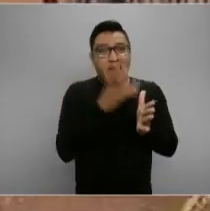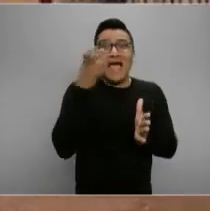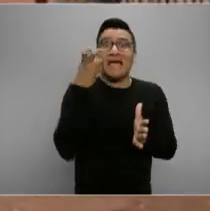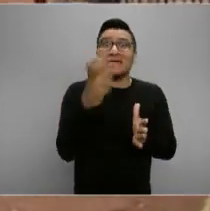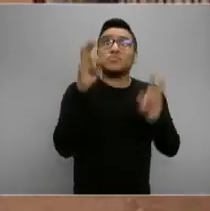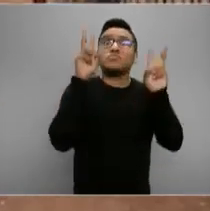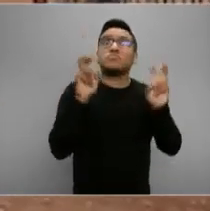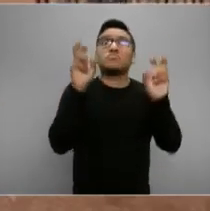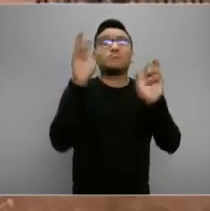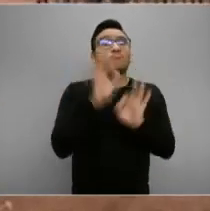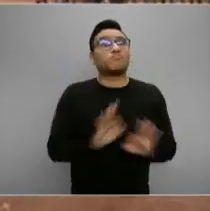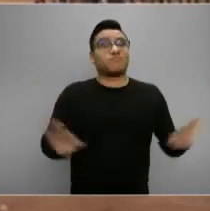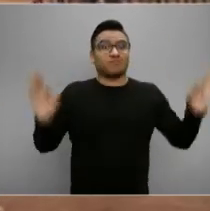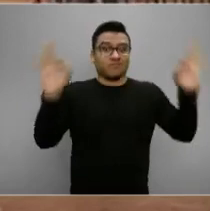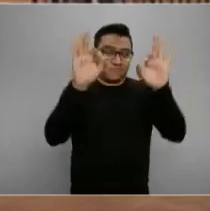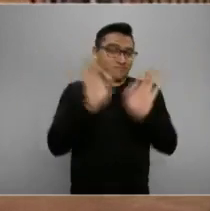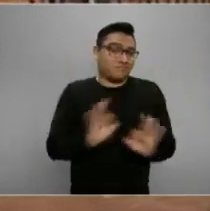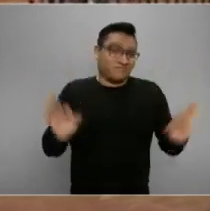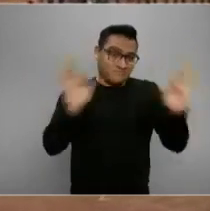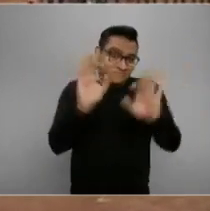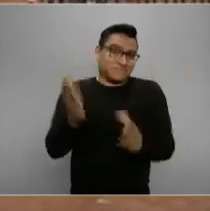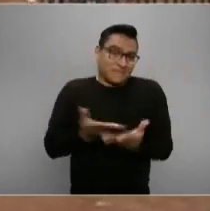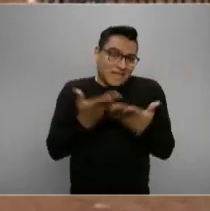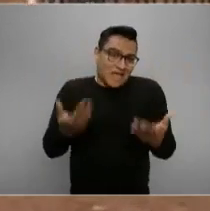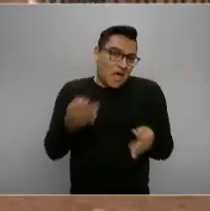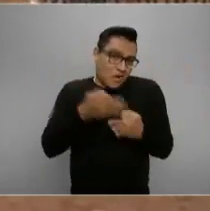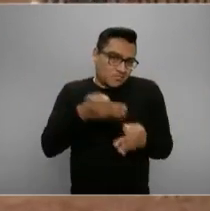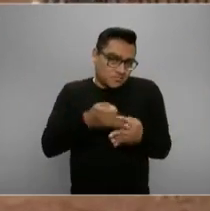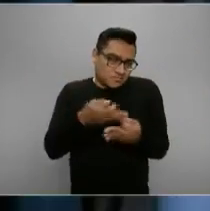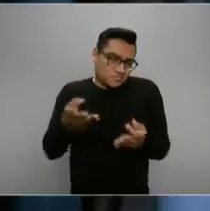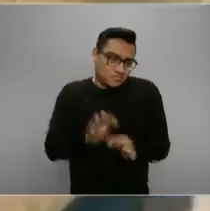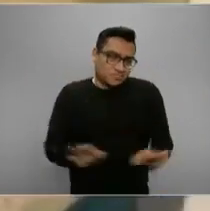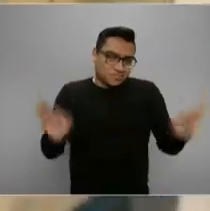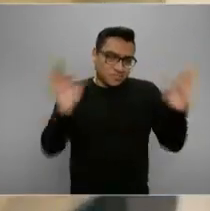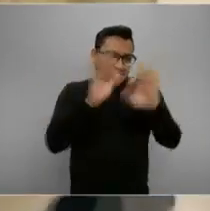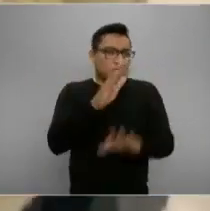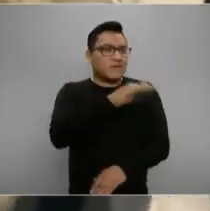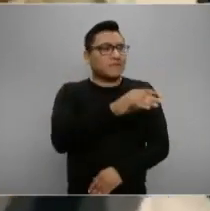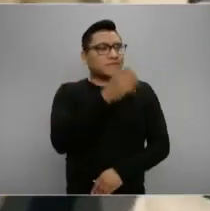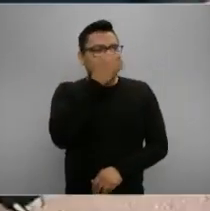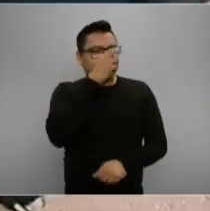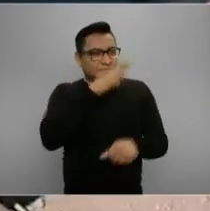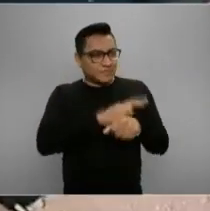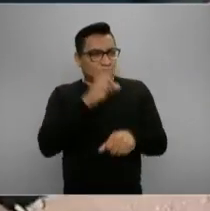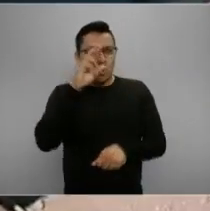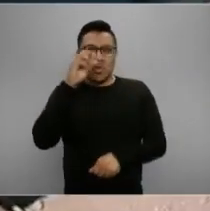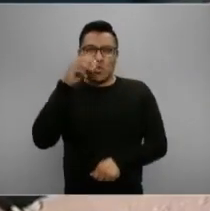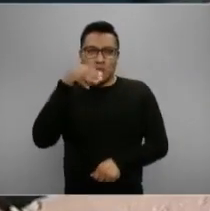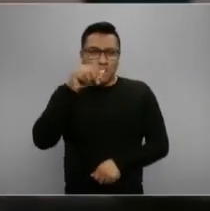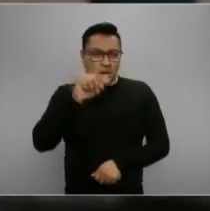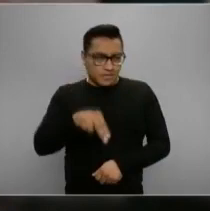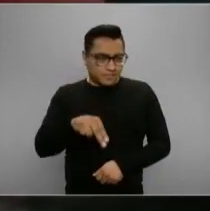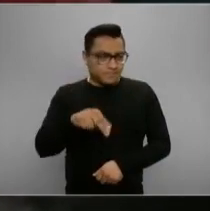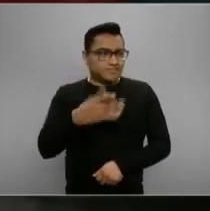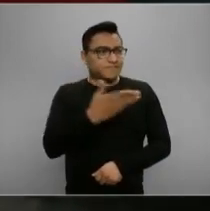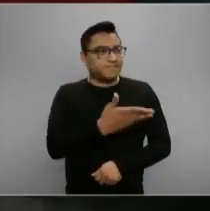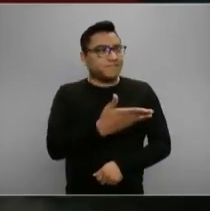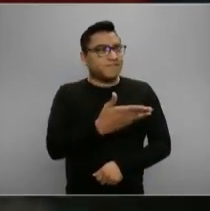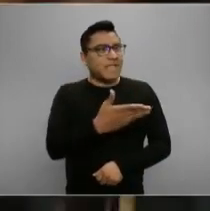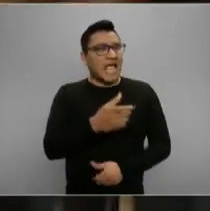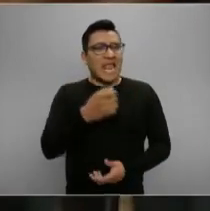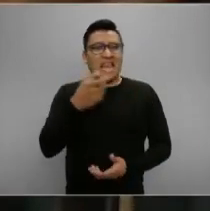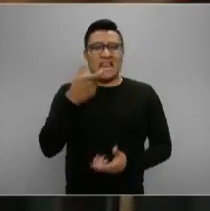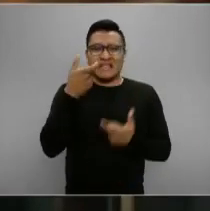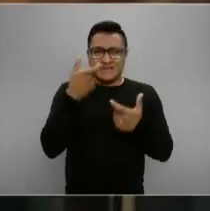fundamental contracíclico en estos momentos. Secretario Román Meyer, ¿cuál es el presupuesto,